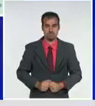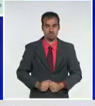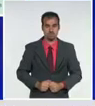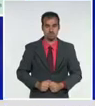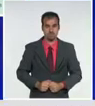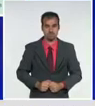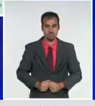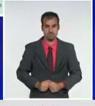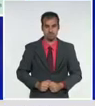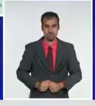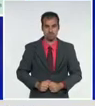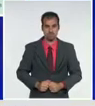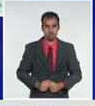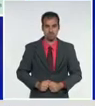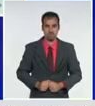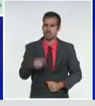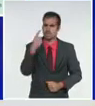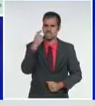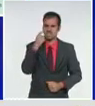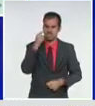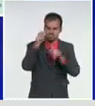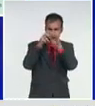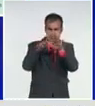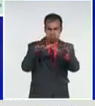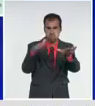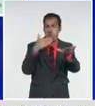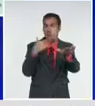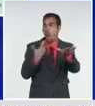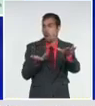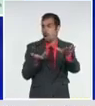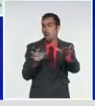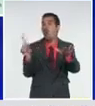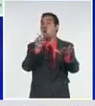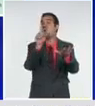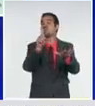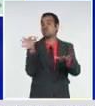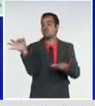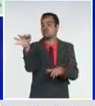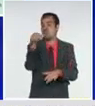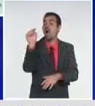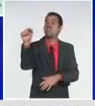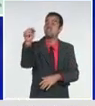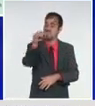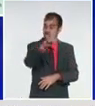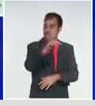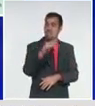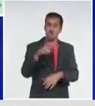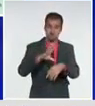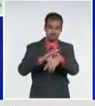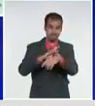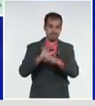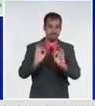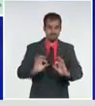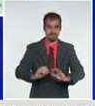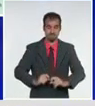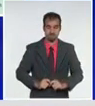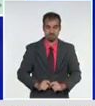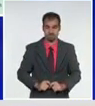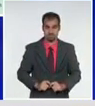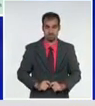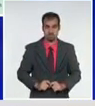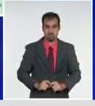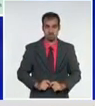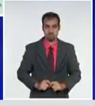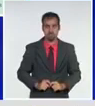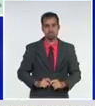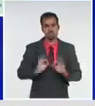se notifiquen, de 11 de sus 13 municipios. Como hemos estado reiterando, Matanzas